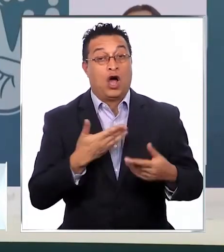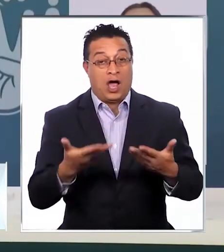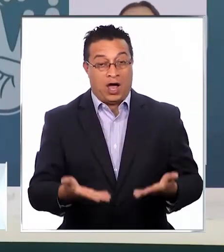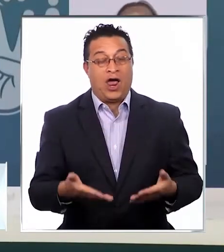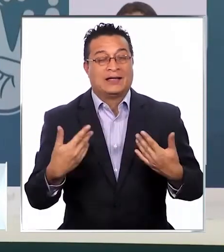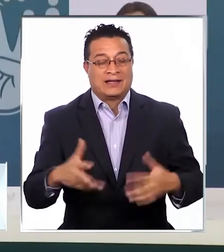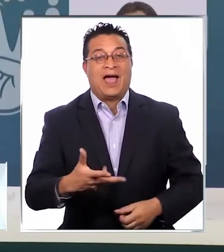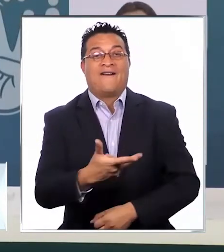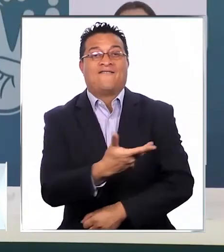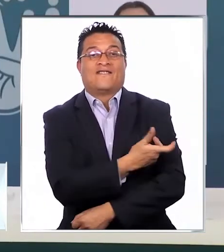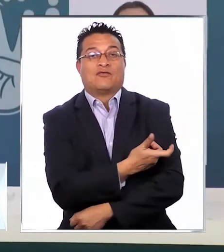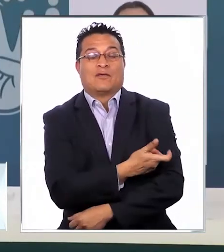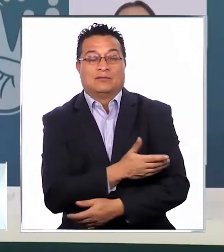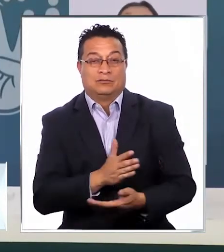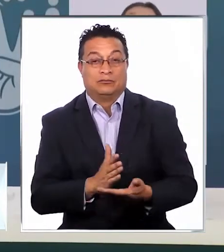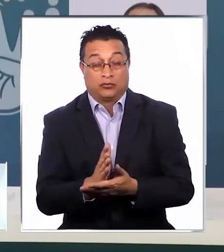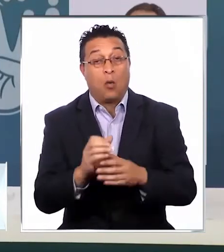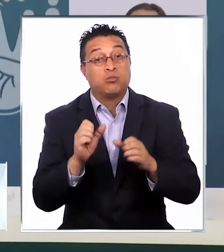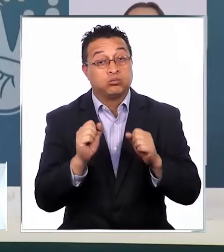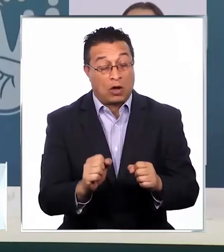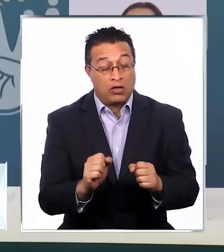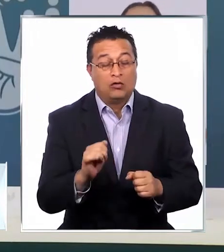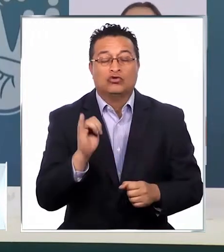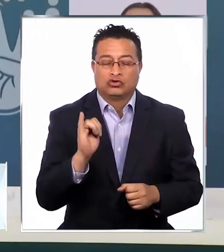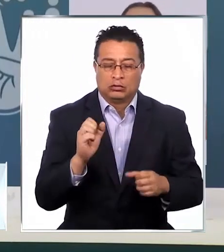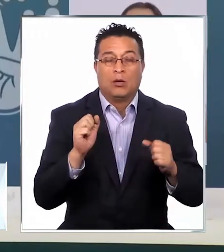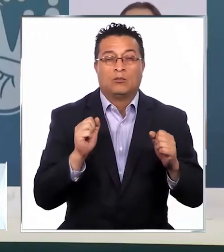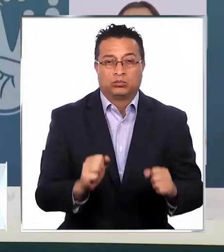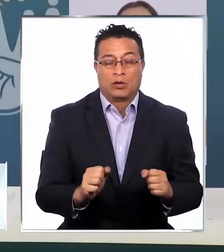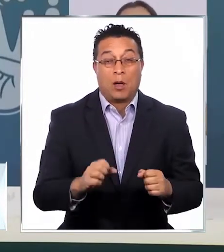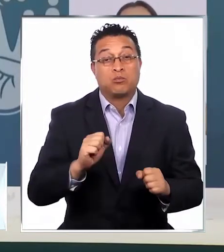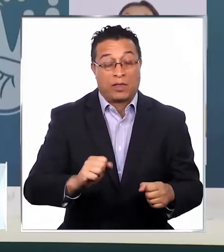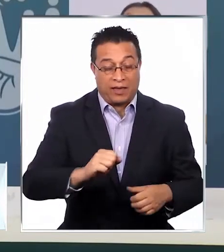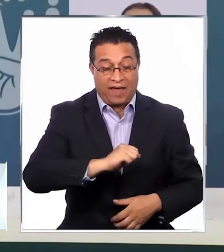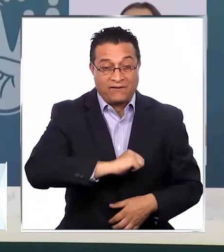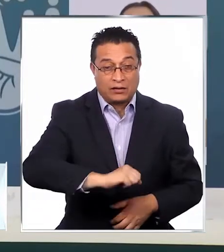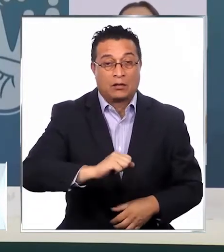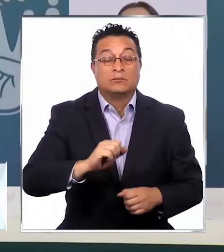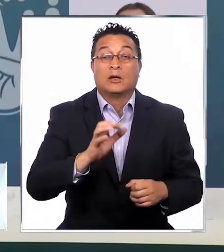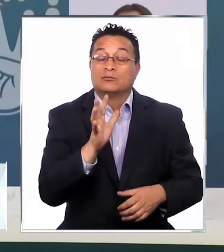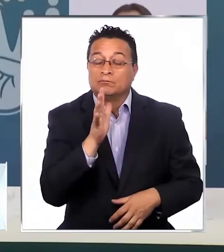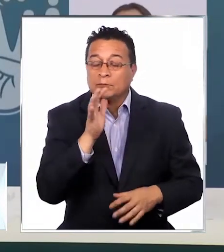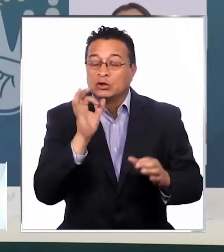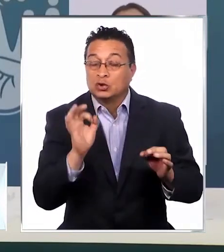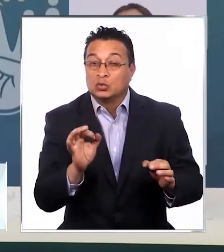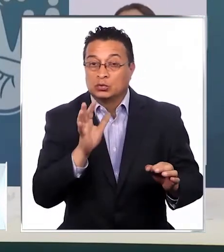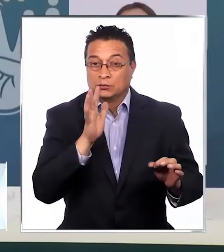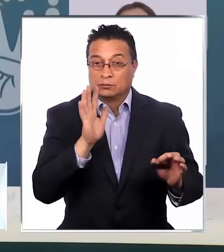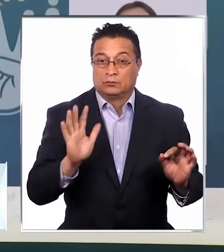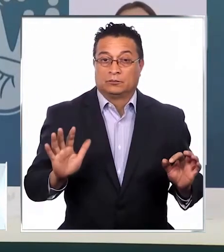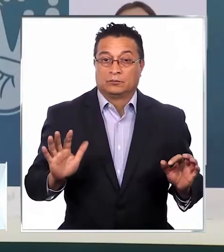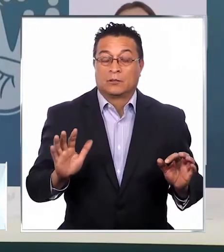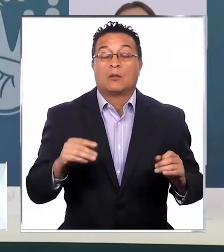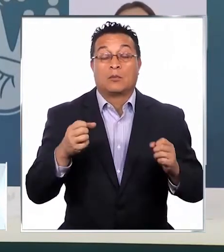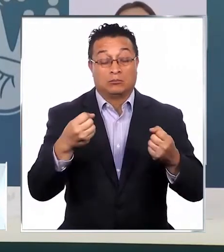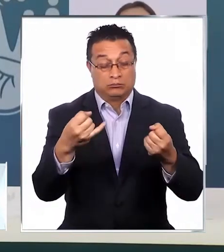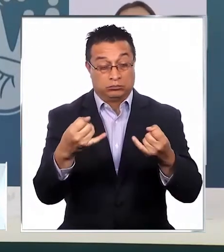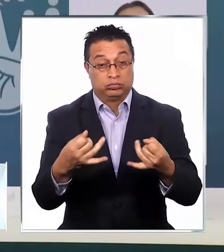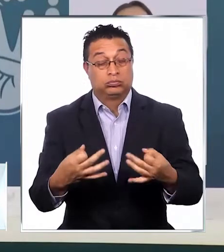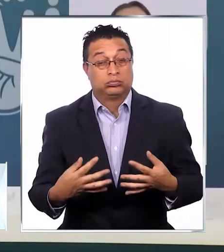vacunando. ¿Es posible? Sí, es posible. ¿Se puede evitar? No estamos seguros. Las